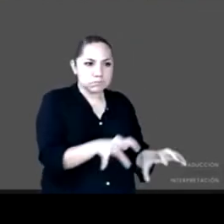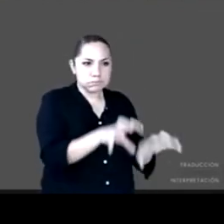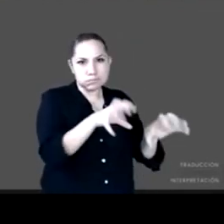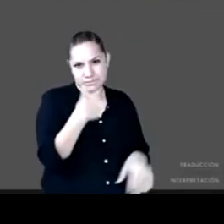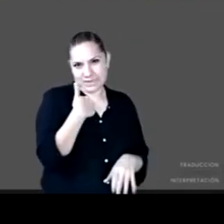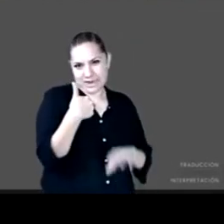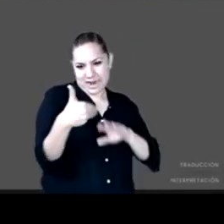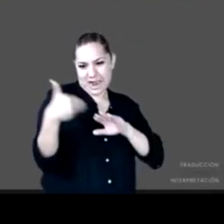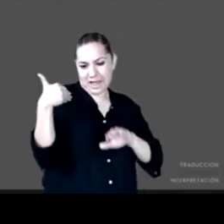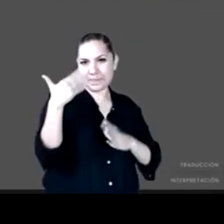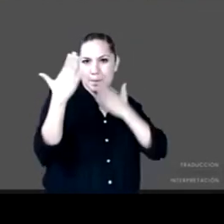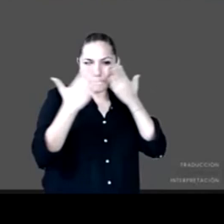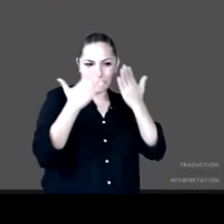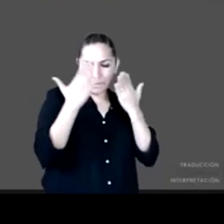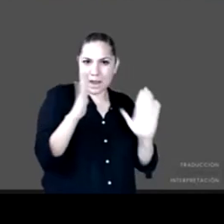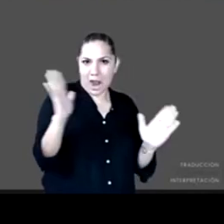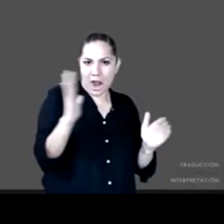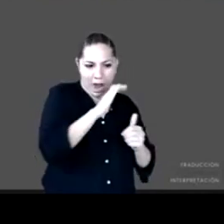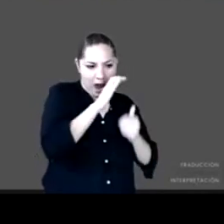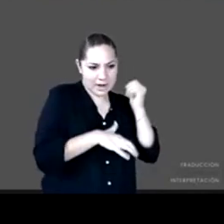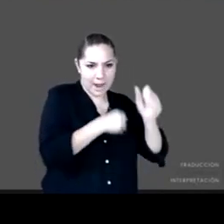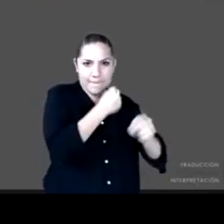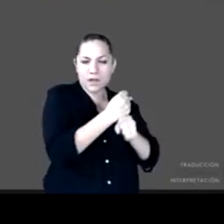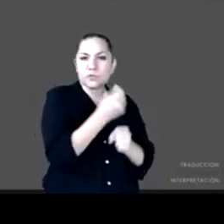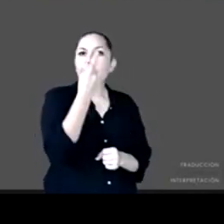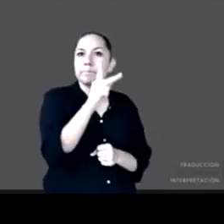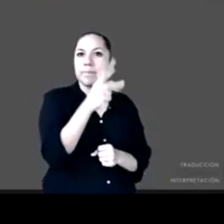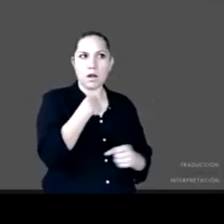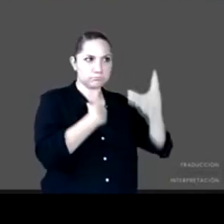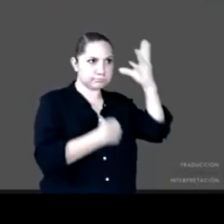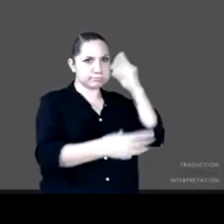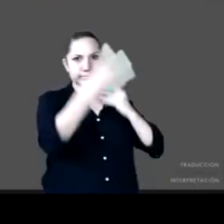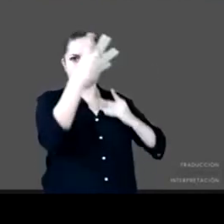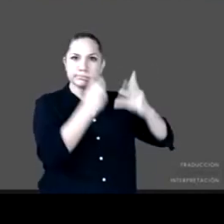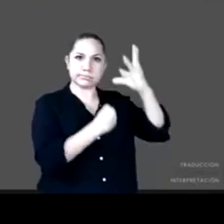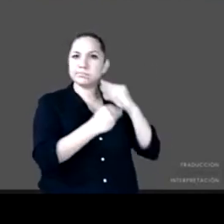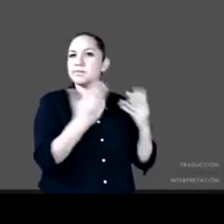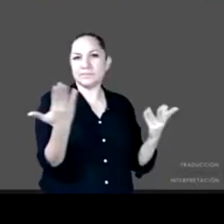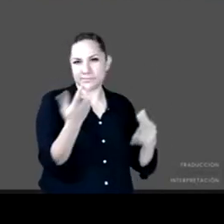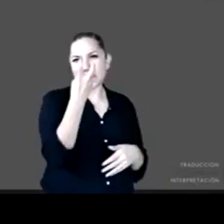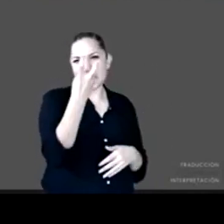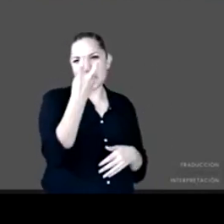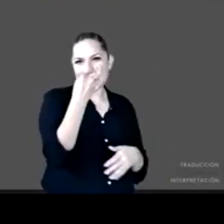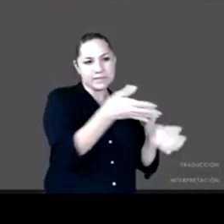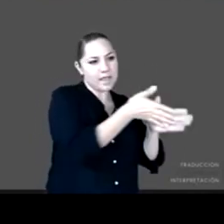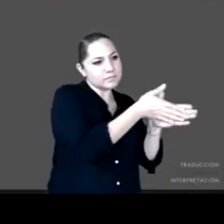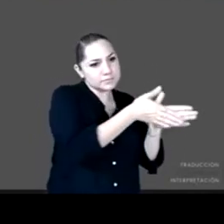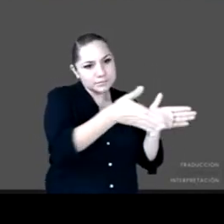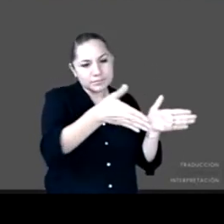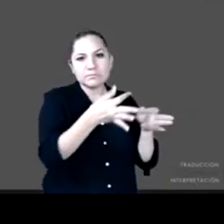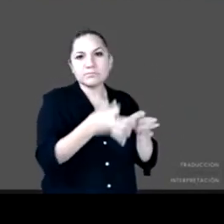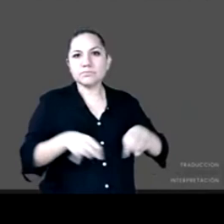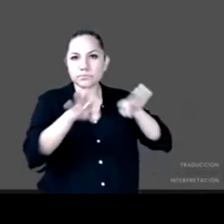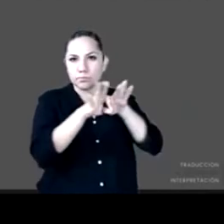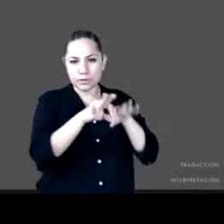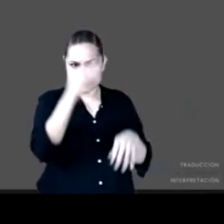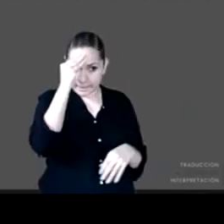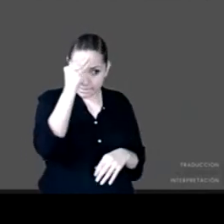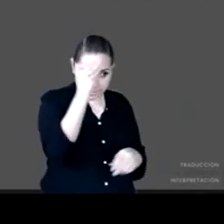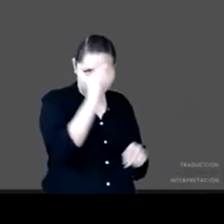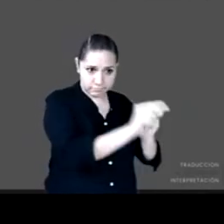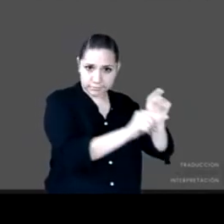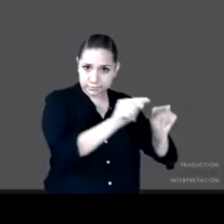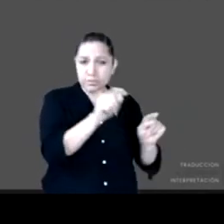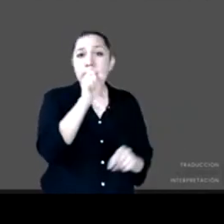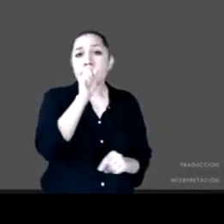estaban fortalecer con recursos suficientes también los programas y servicios clave para atender la población en riesgo de trabajo infantil así como